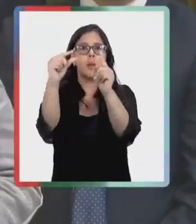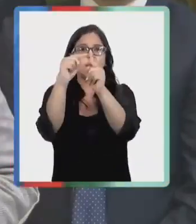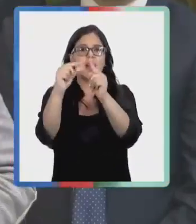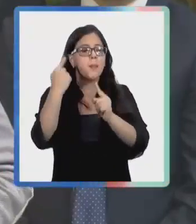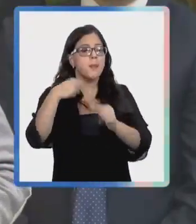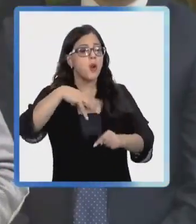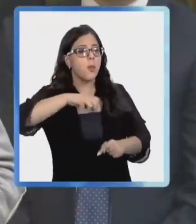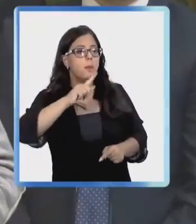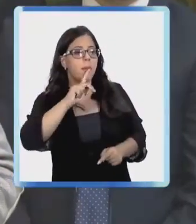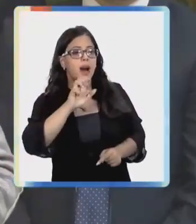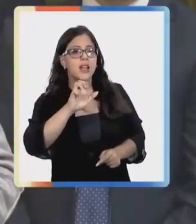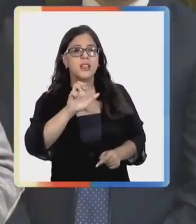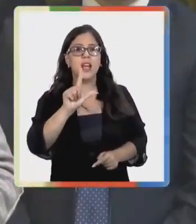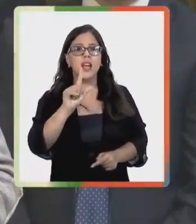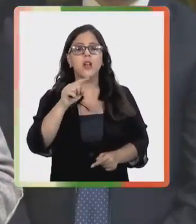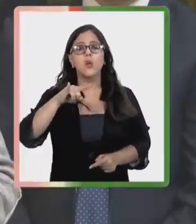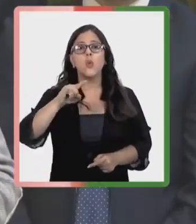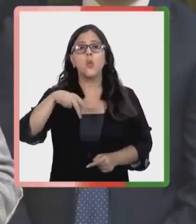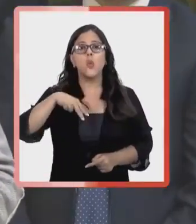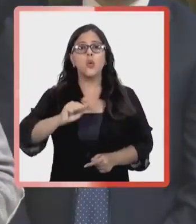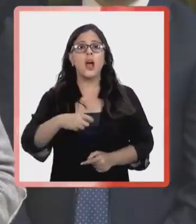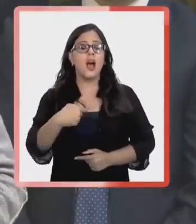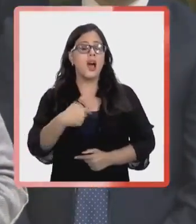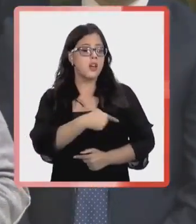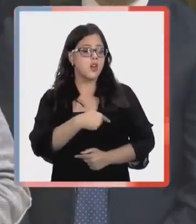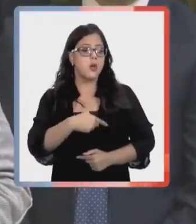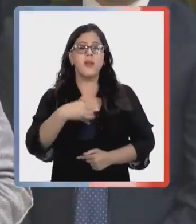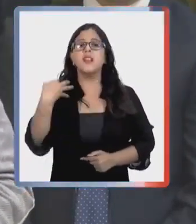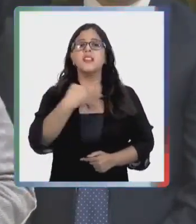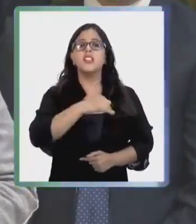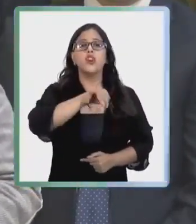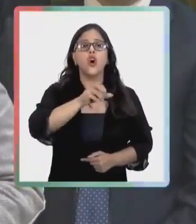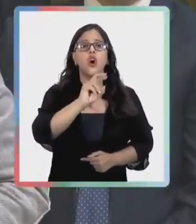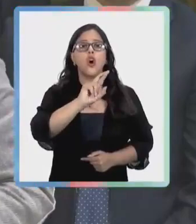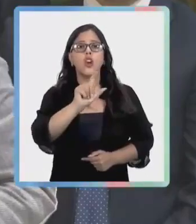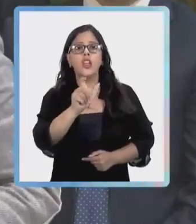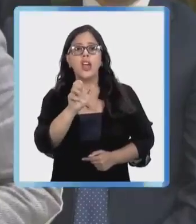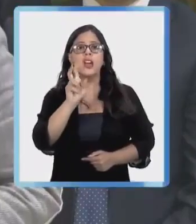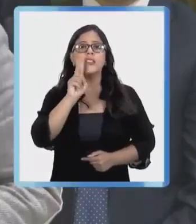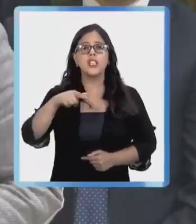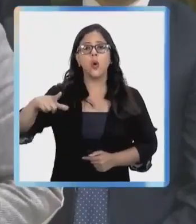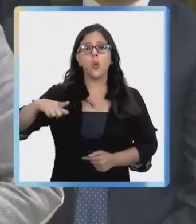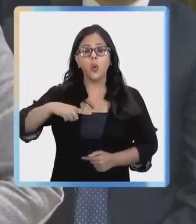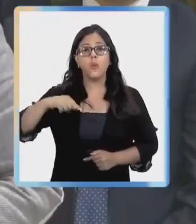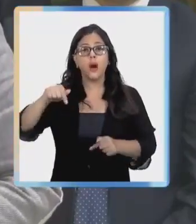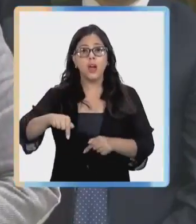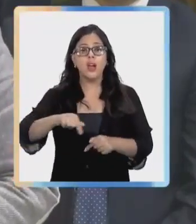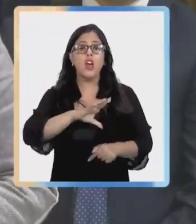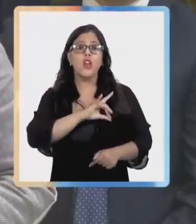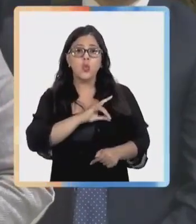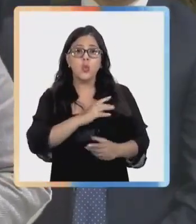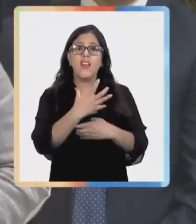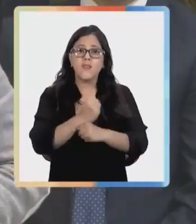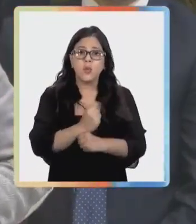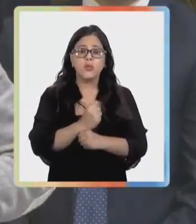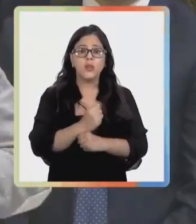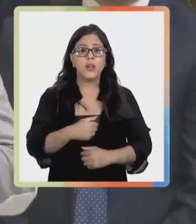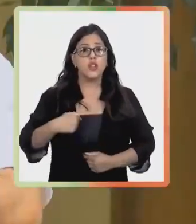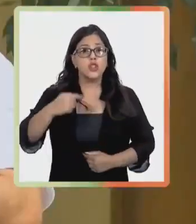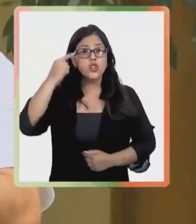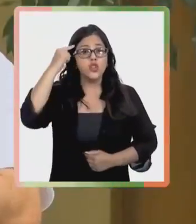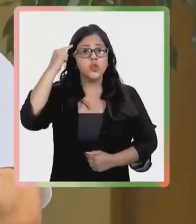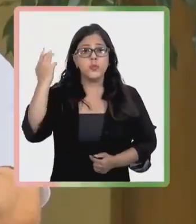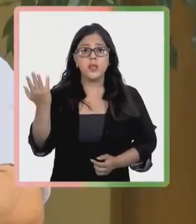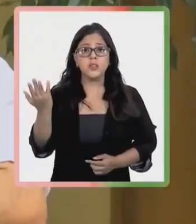Pero cuando es Mateluna, es con la mano en el corazón diciendo, Jorge es inocente. Por Dios que duele, por Dios que frustra.